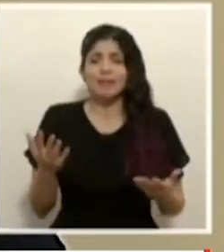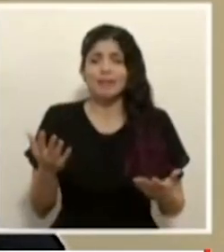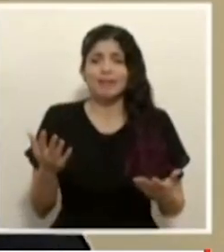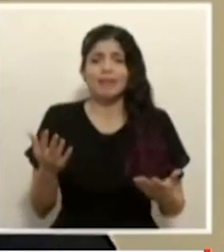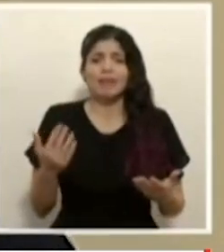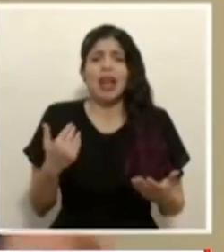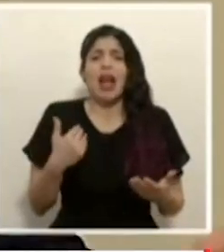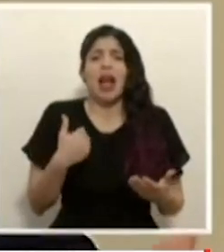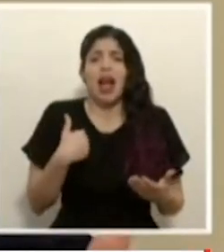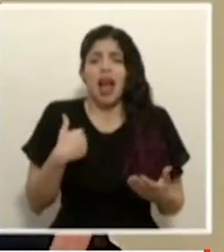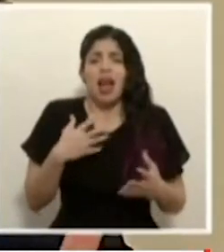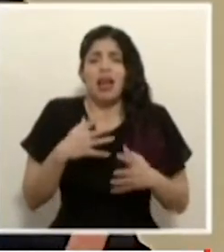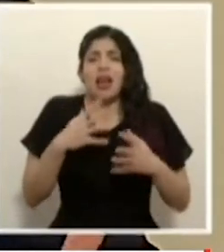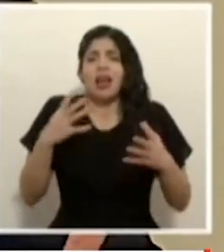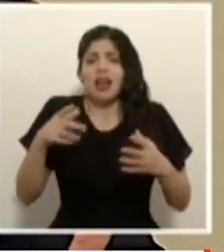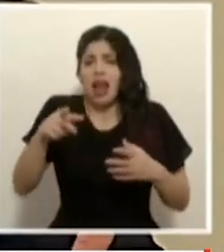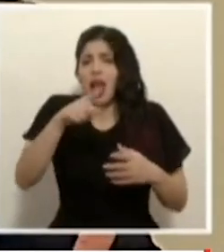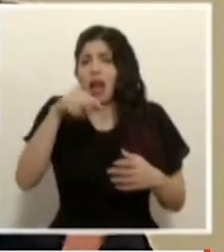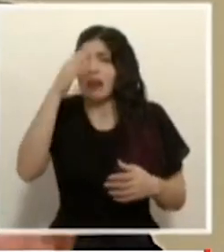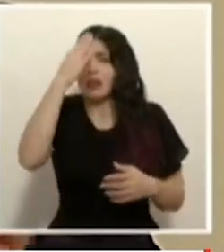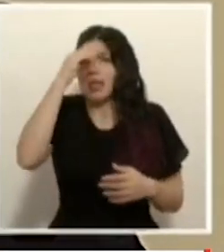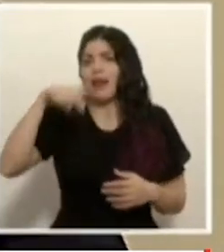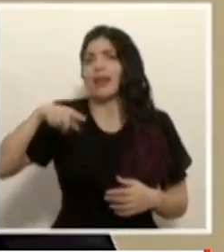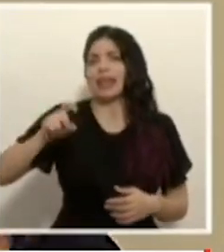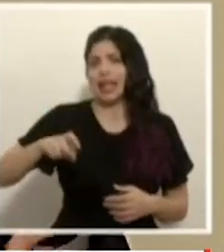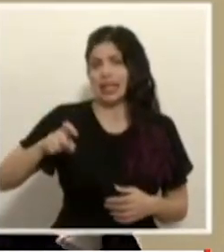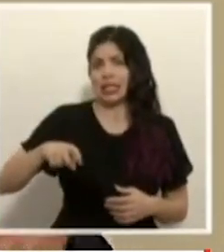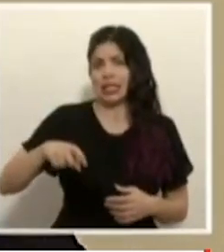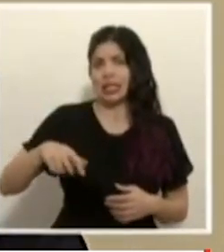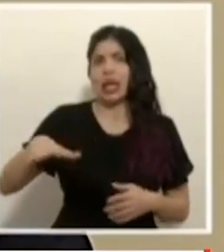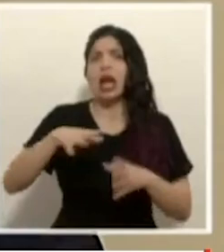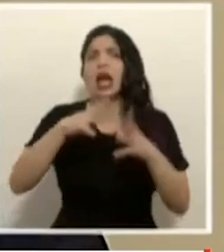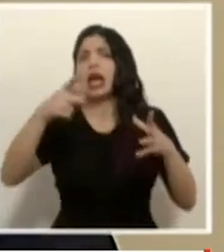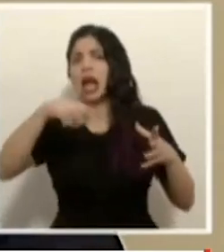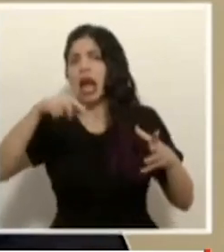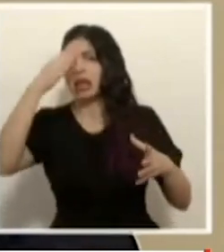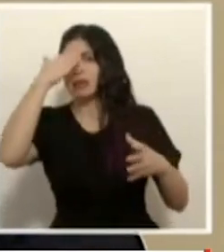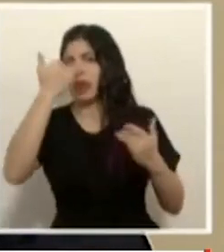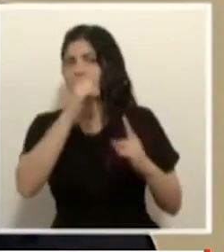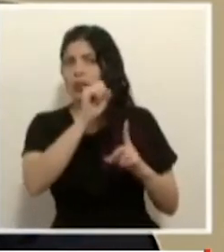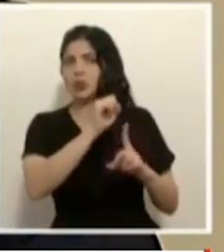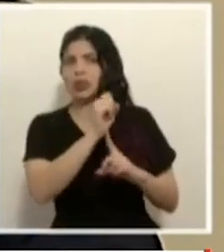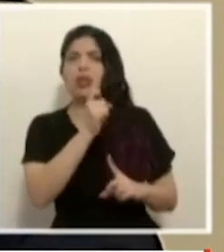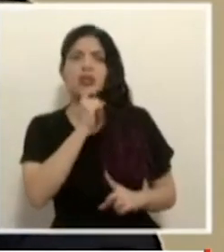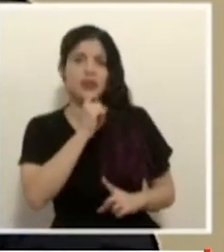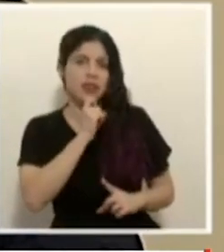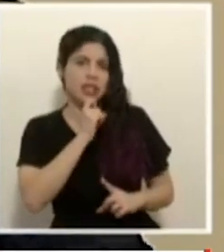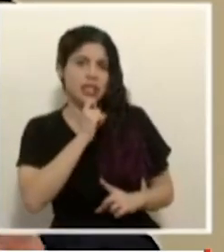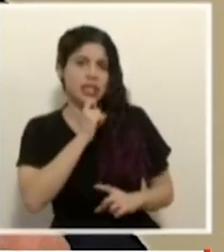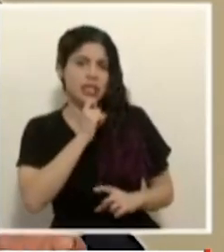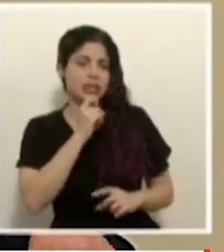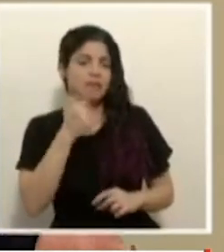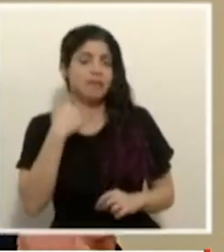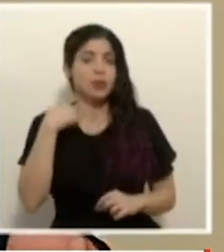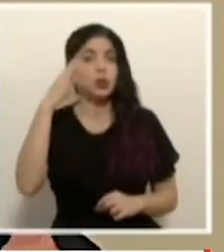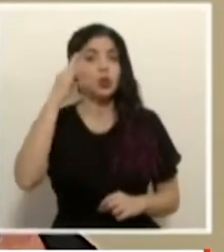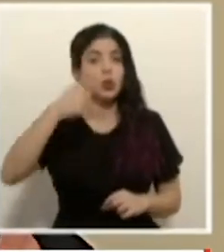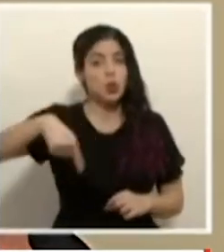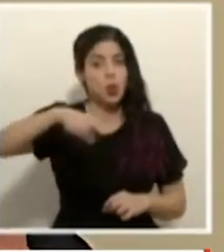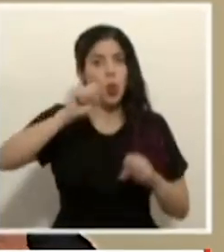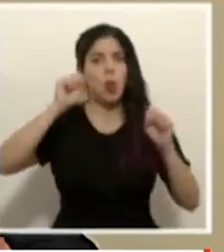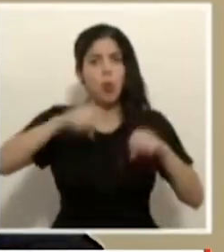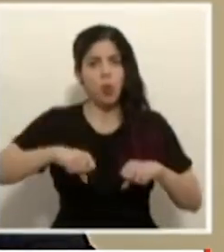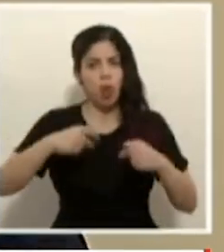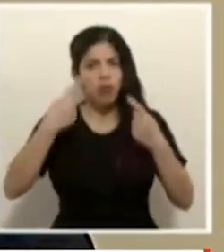hay un gran consenso de que se necesita hay un gran consenso de que estamos en una situación difícil y creo que podemos llegar a un gran